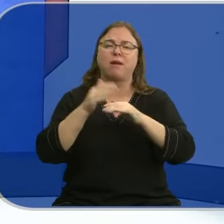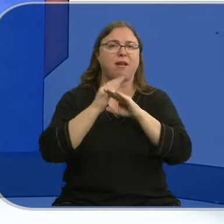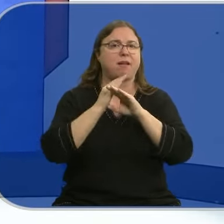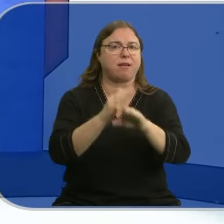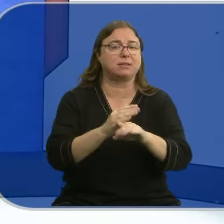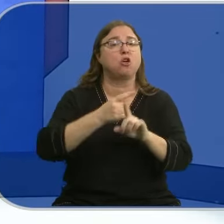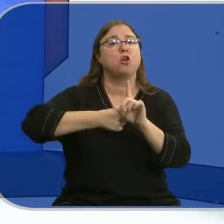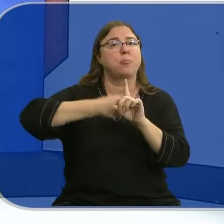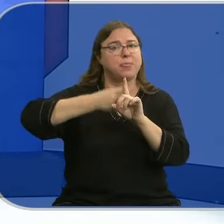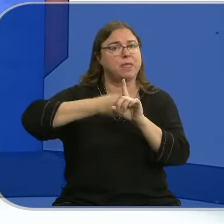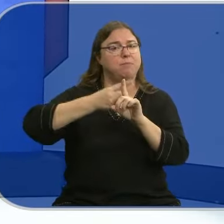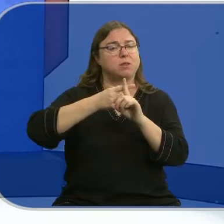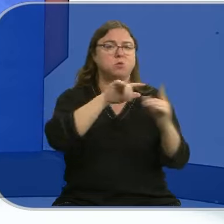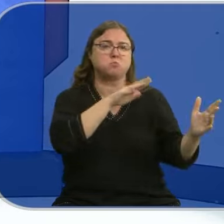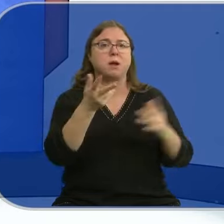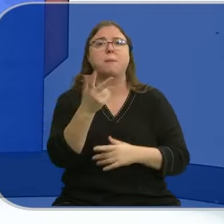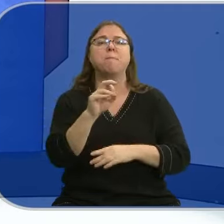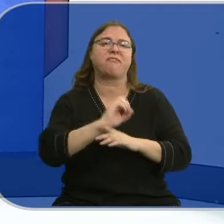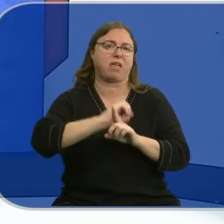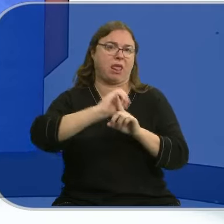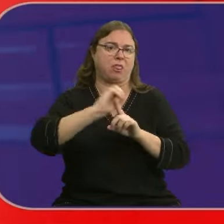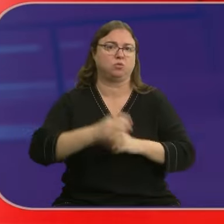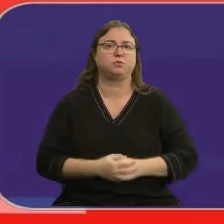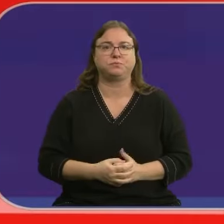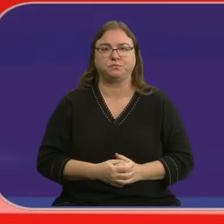y en cuanto a las temperaturas, pues seguirán rondando esos 20 grados.